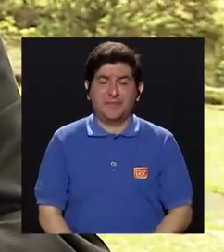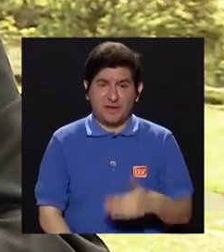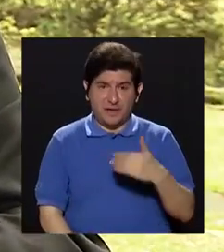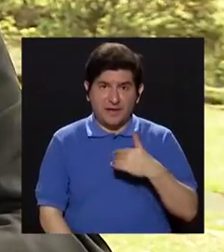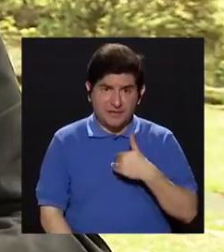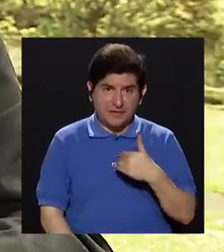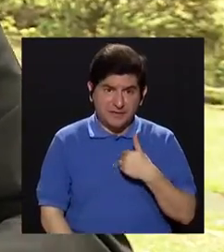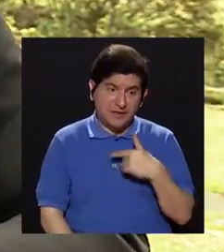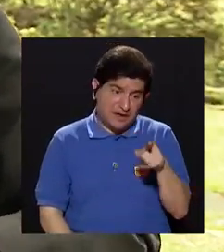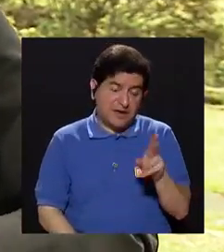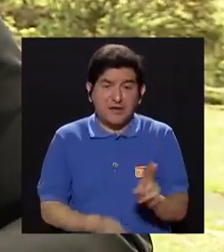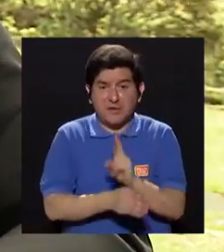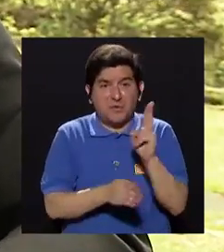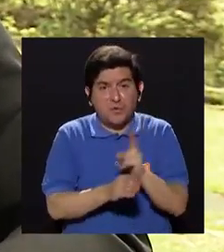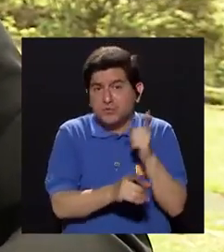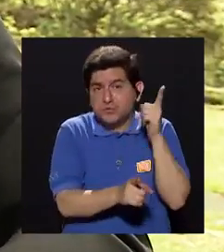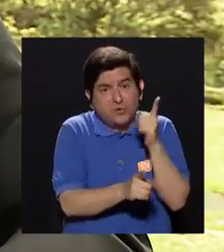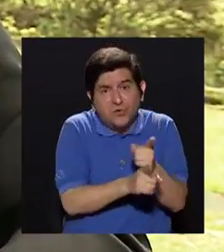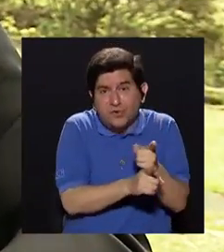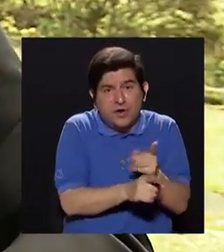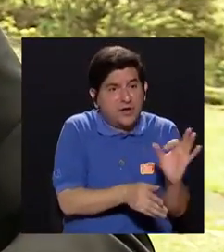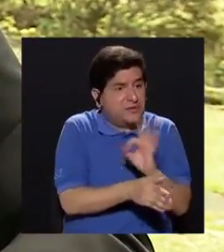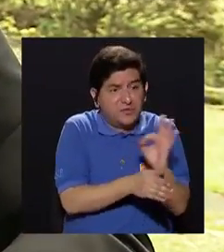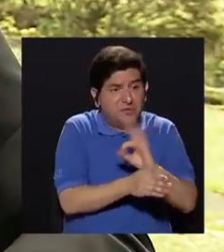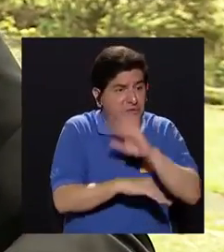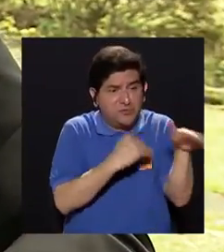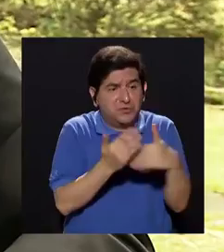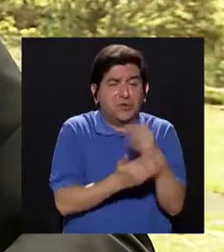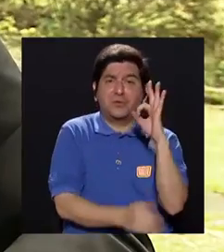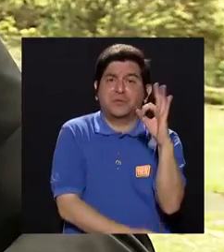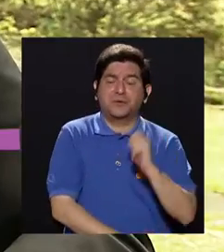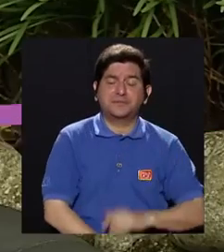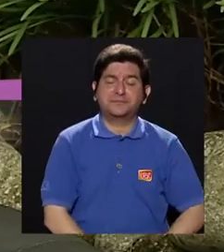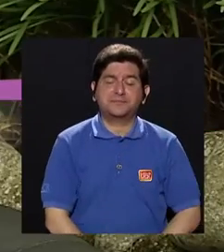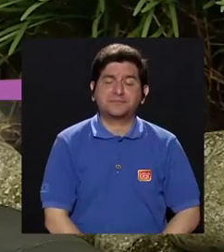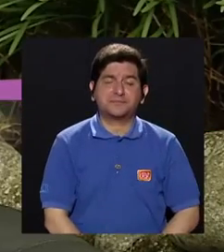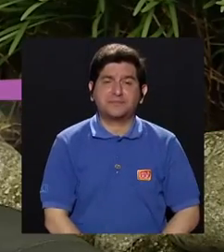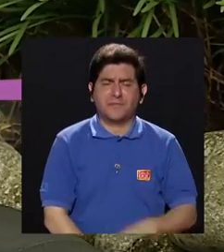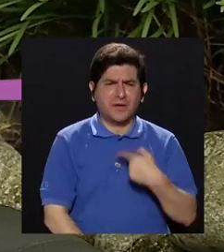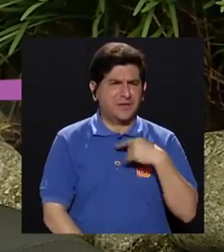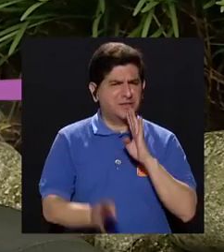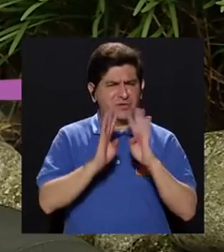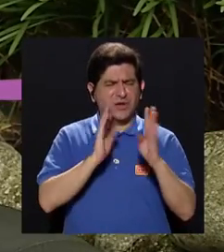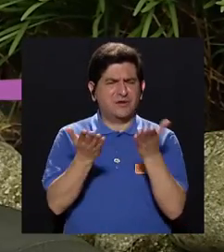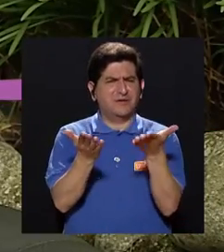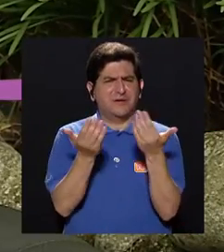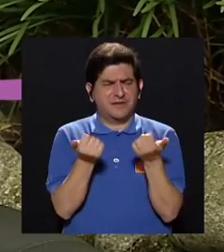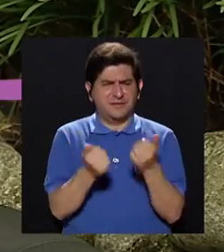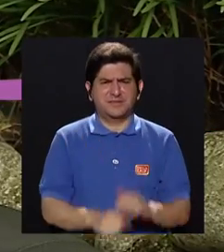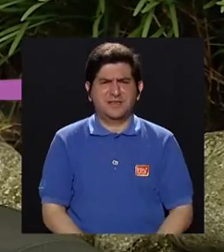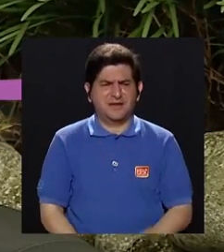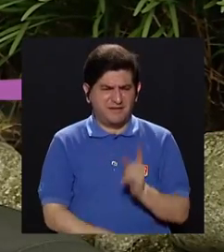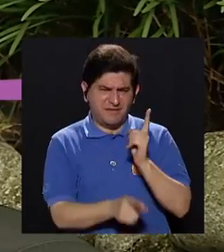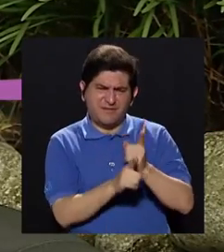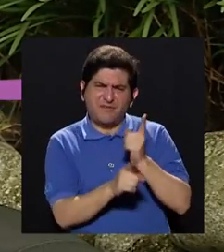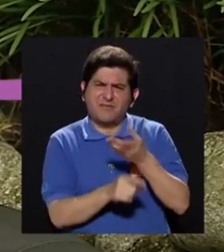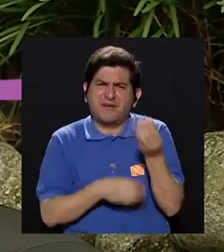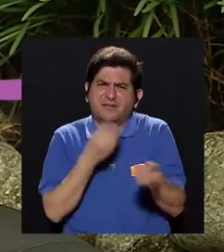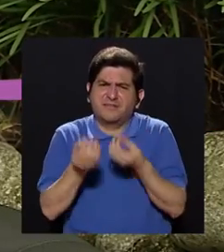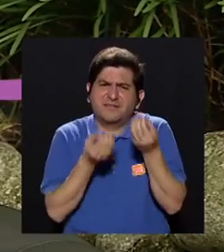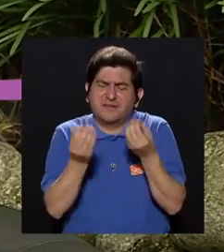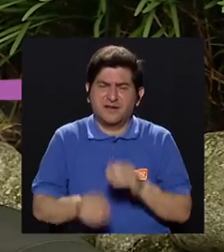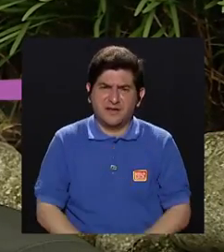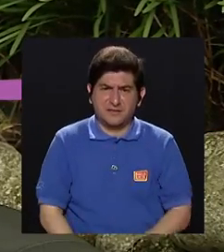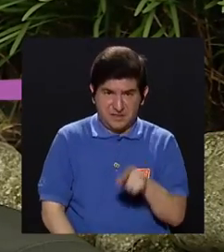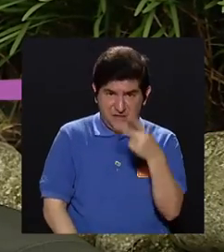cuando es adecuada, funciona y todo está bien. Yo quisiera hablar también de qué sería lo conveniente de hacer, doctor, porque usted